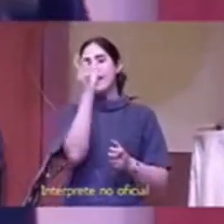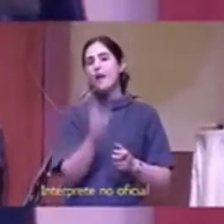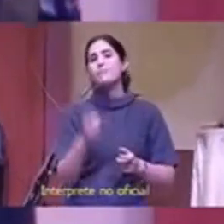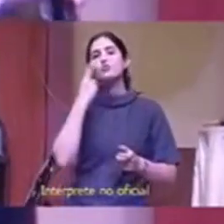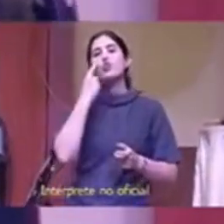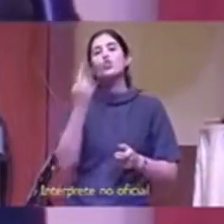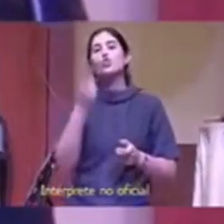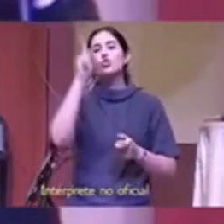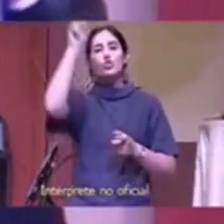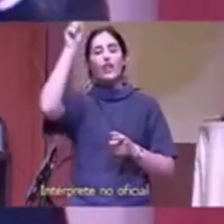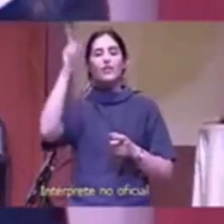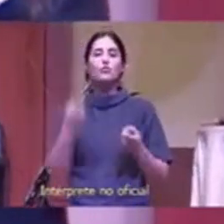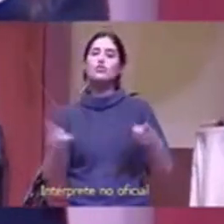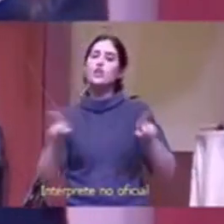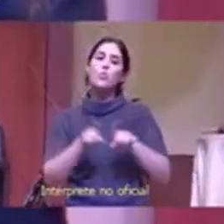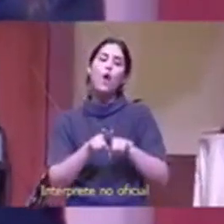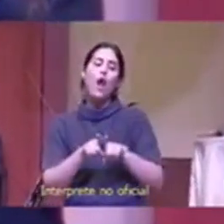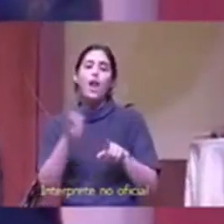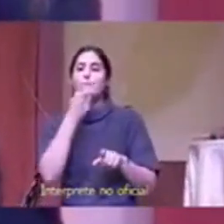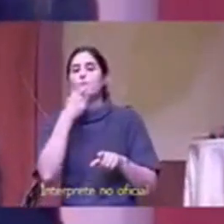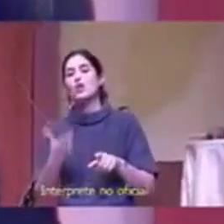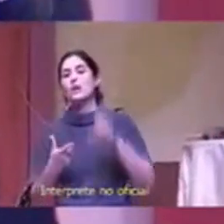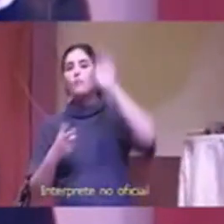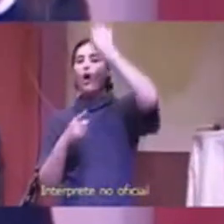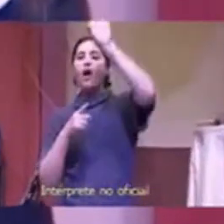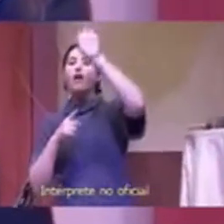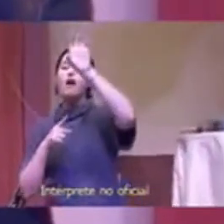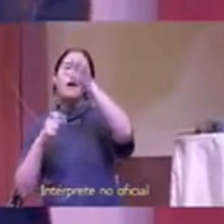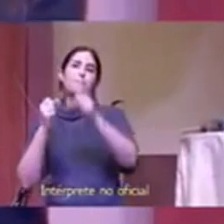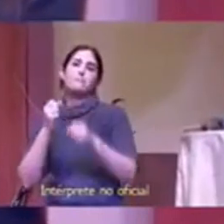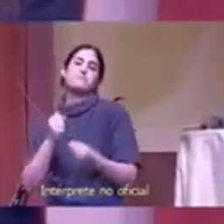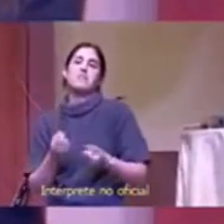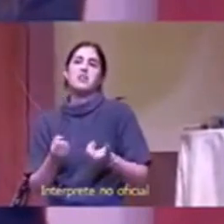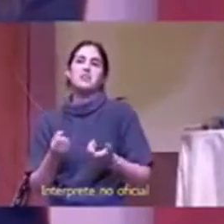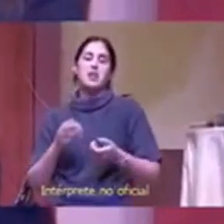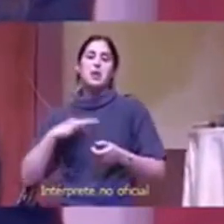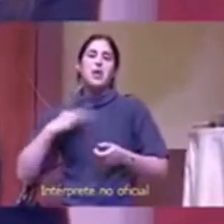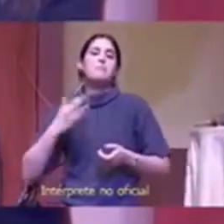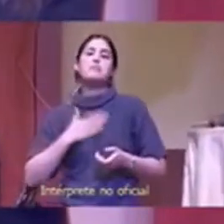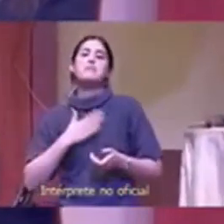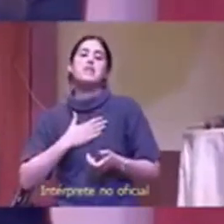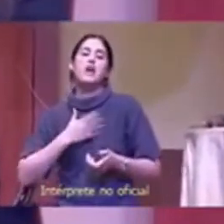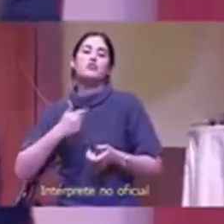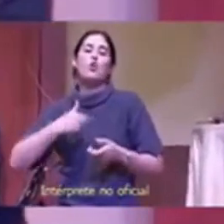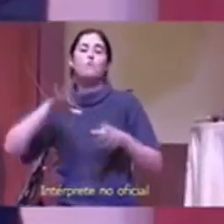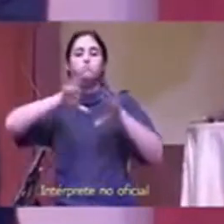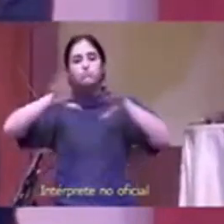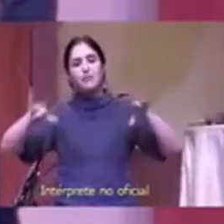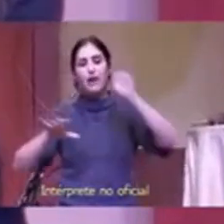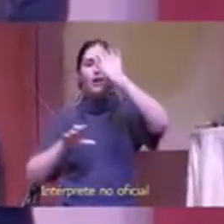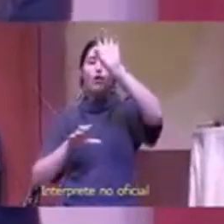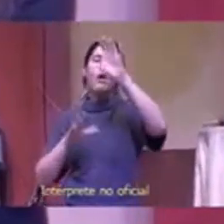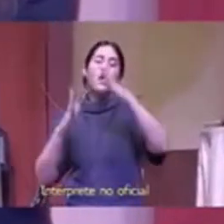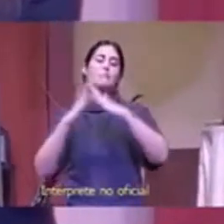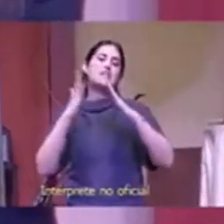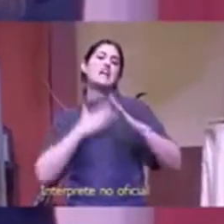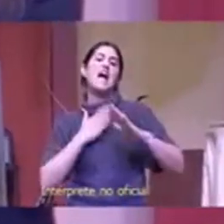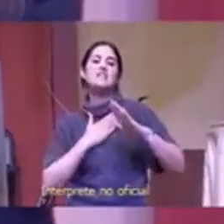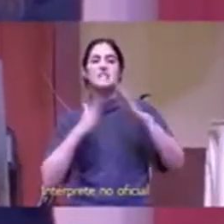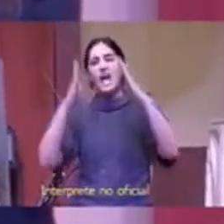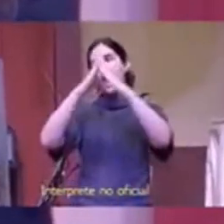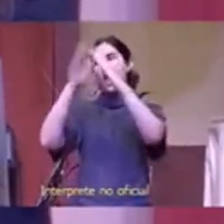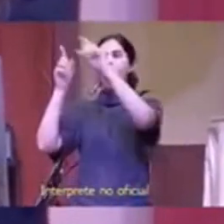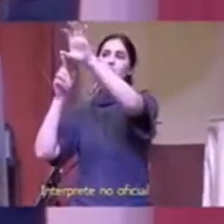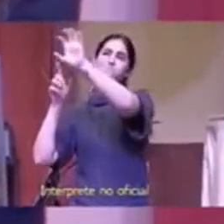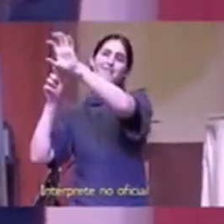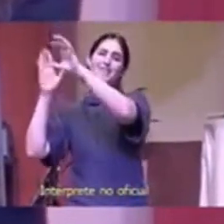tengo el silo en la iglesia el silo en el trabajo el silo en mi casa y a